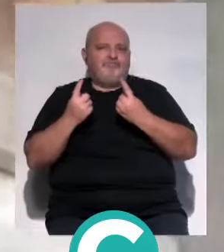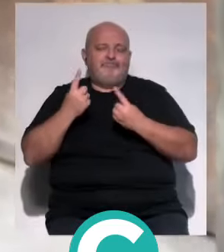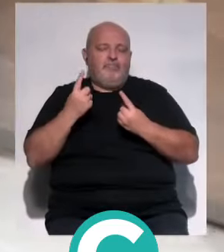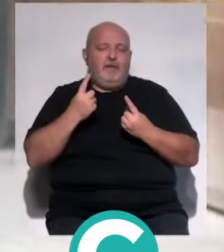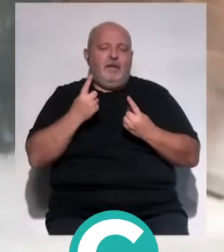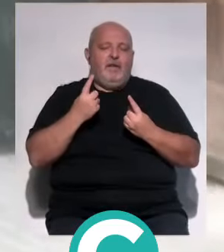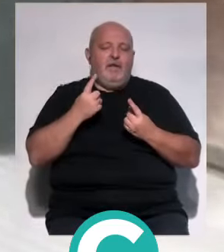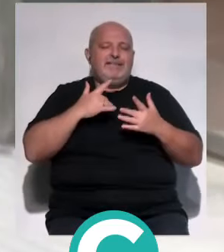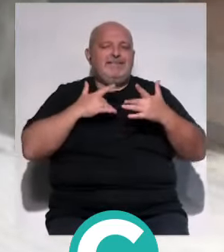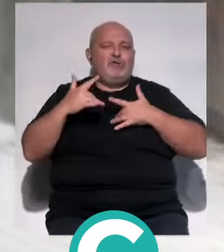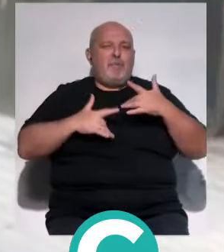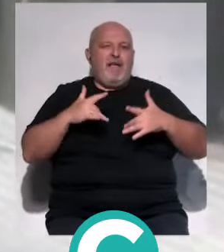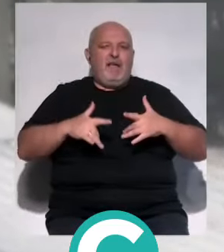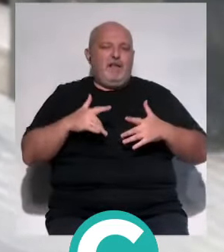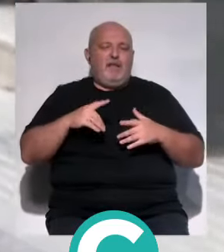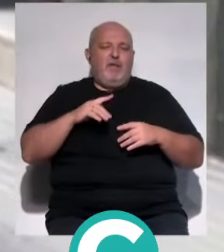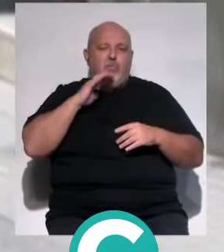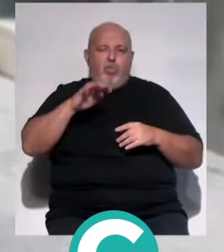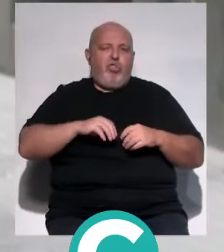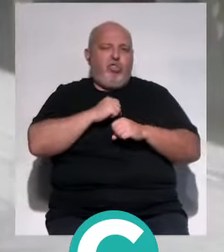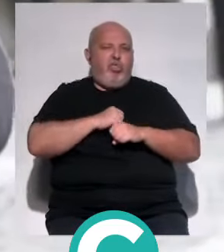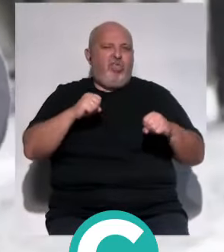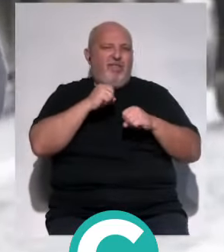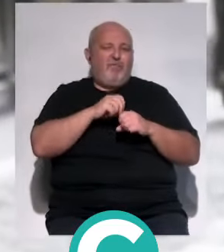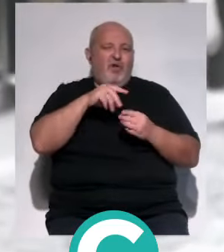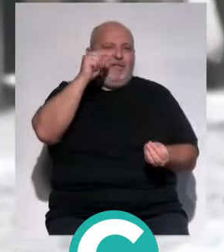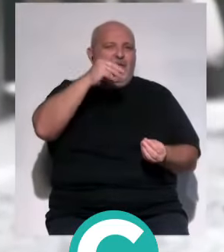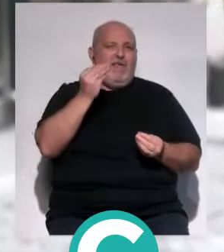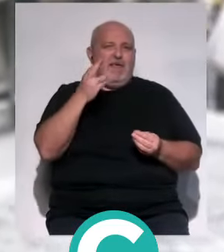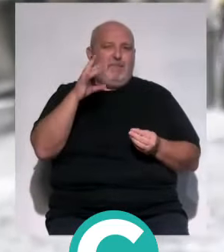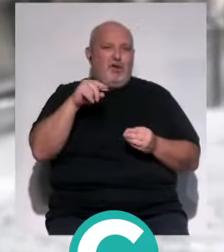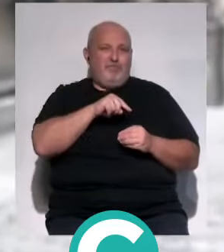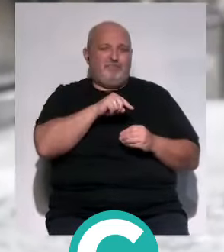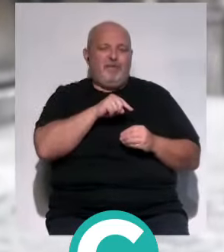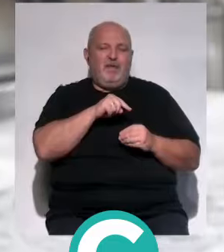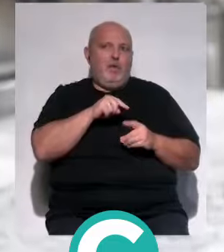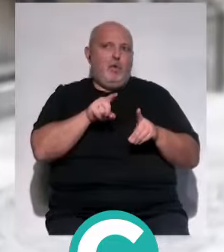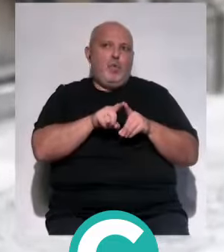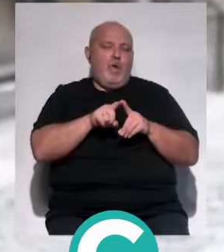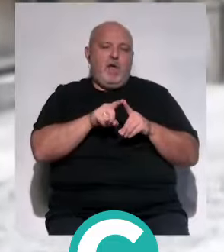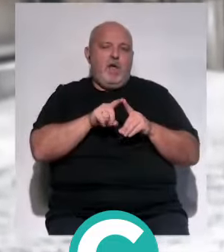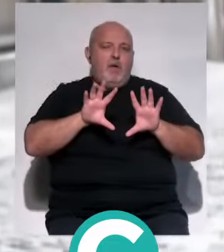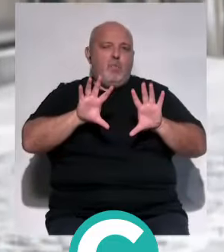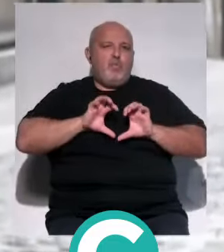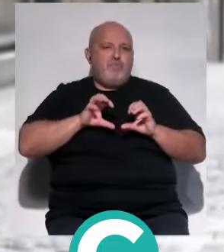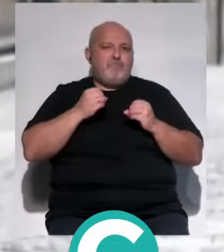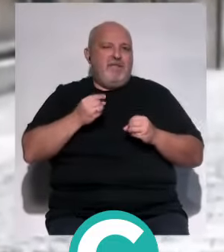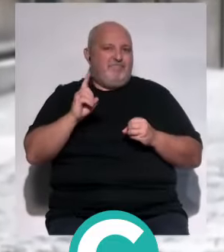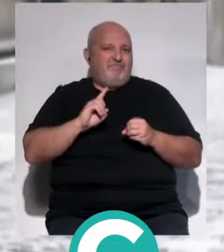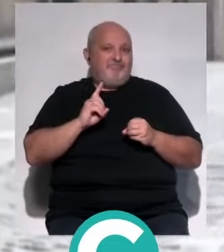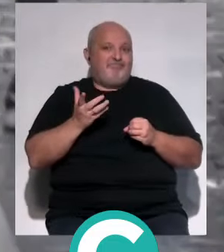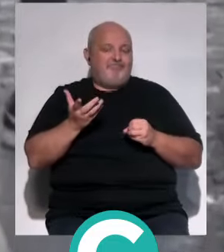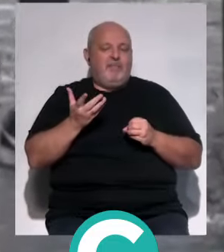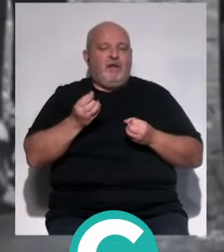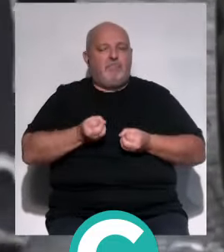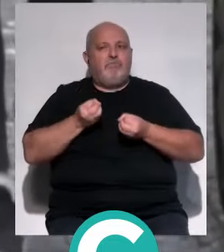la sintomatología mayor es el vómito o la diarrea, entonces, ten por seguro que no vas a tener una absorción buena de nutrientes. Tienes